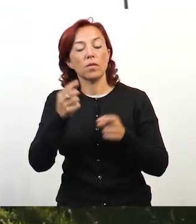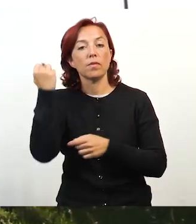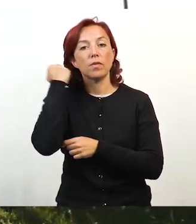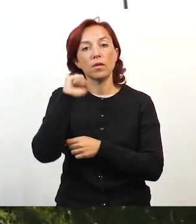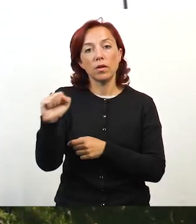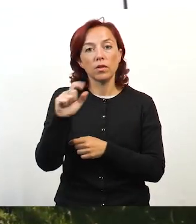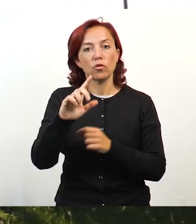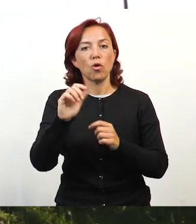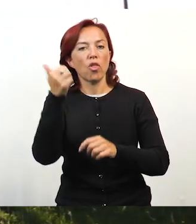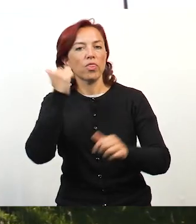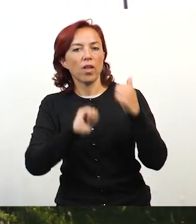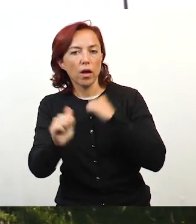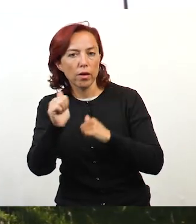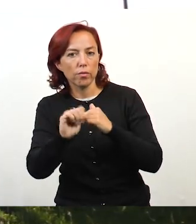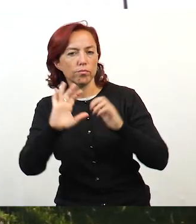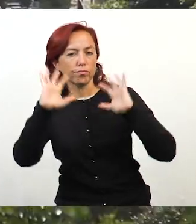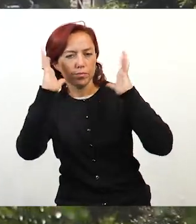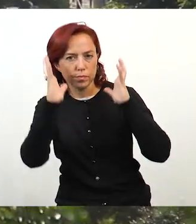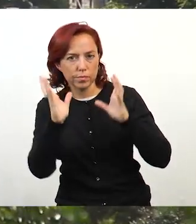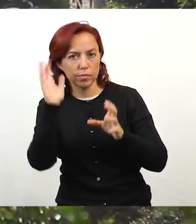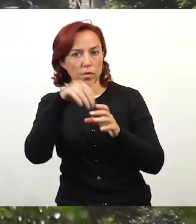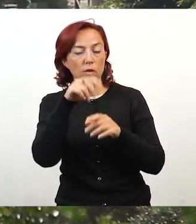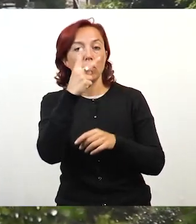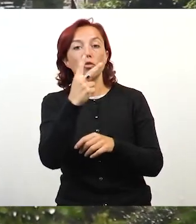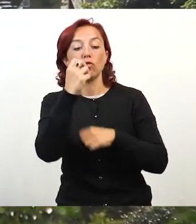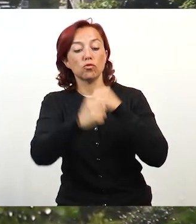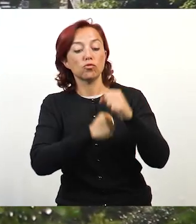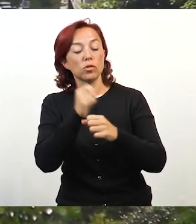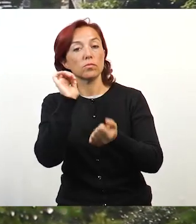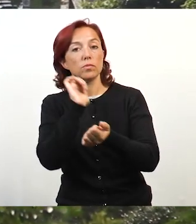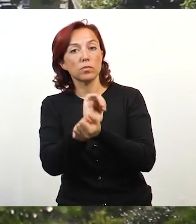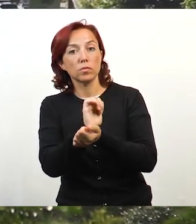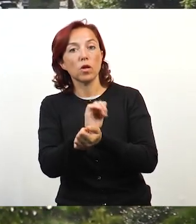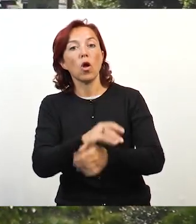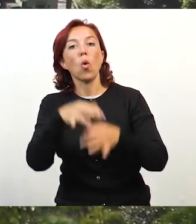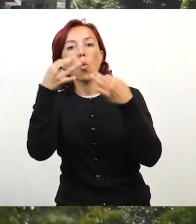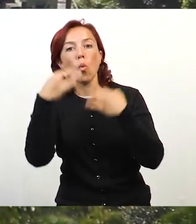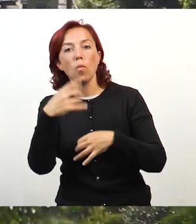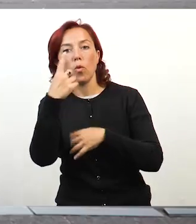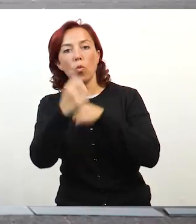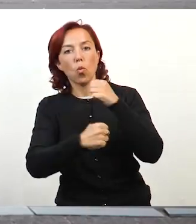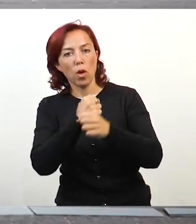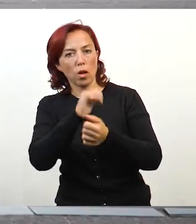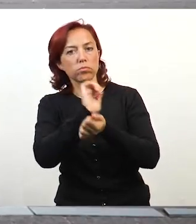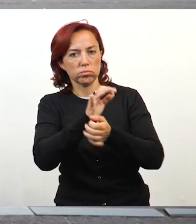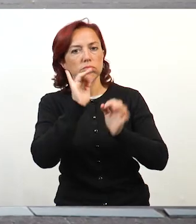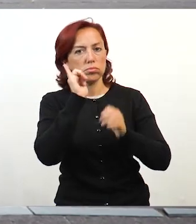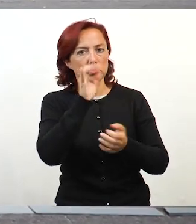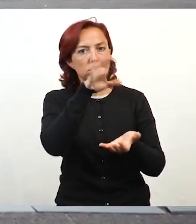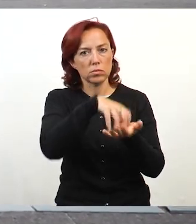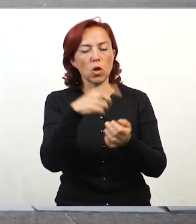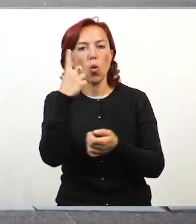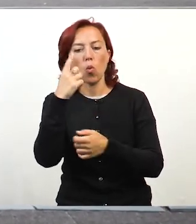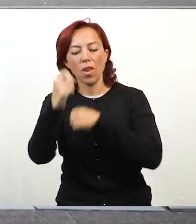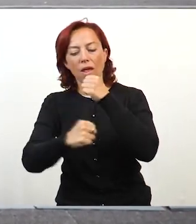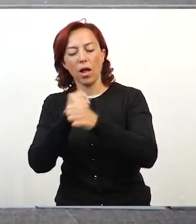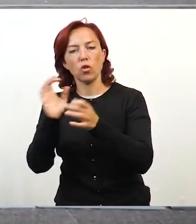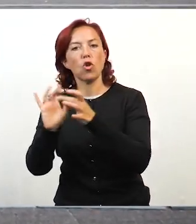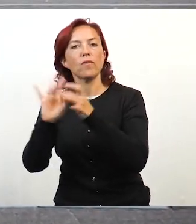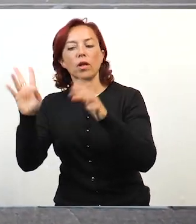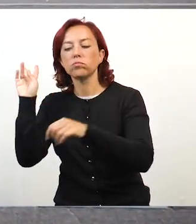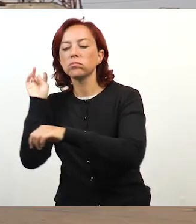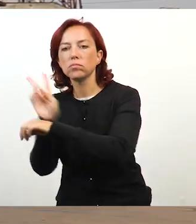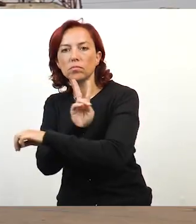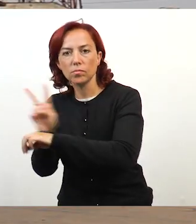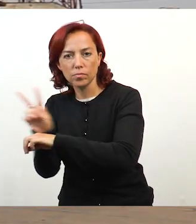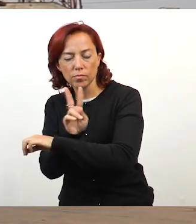real, con un delito de daño agravado a la pena de dos años de penitenciaría, con cumplimiento de un año de prisión efectiva y un año de libertad